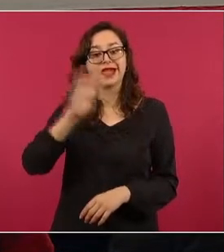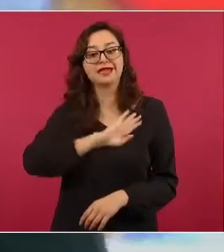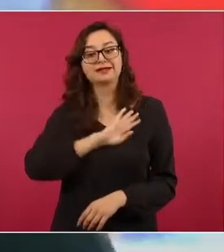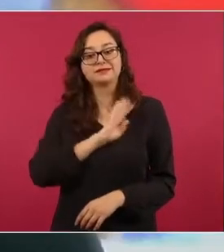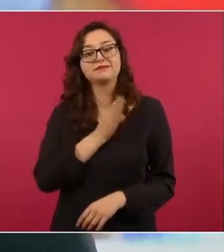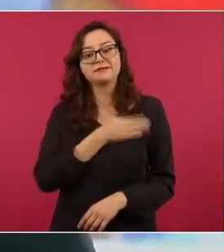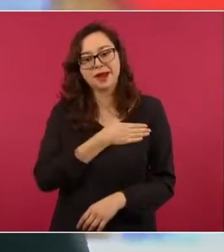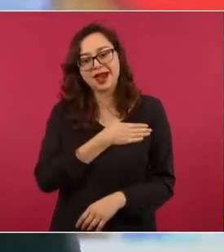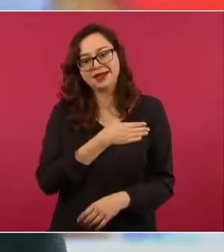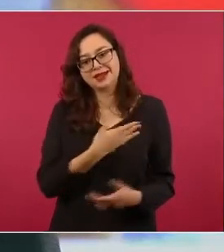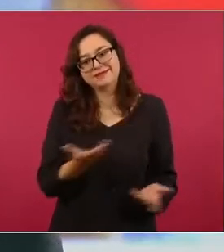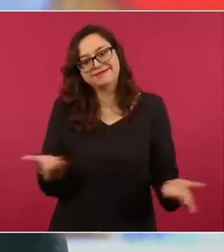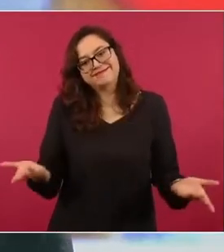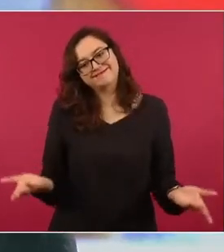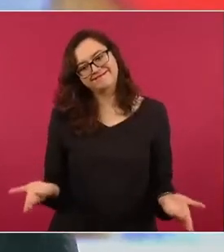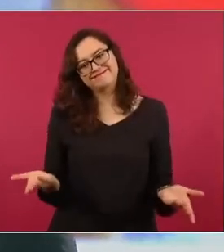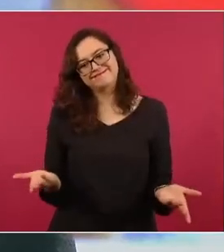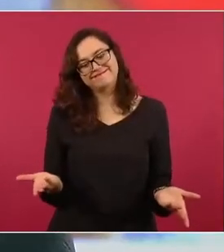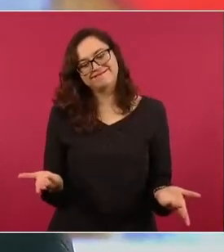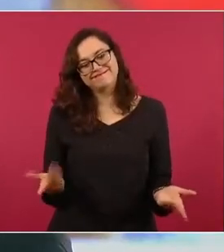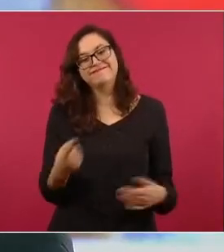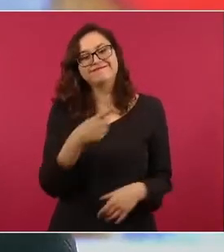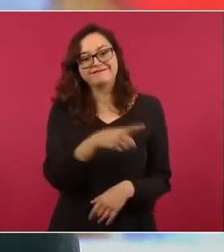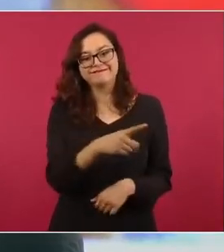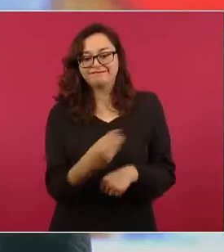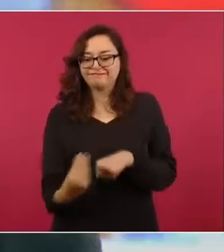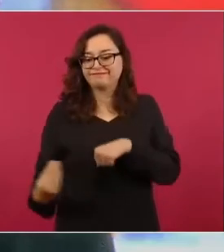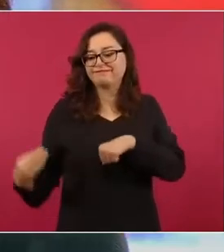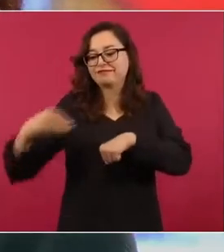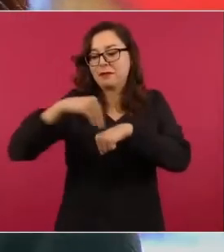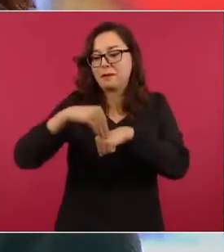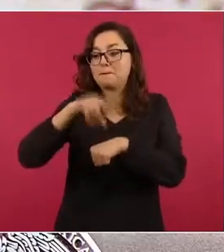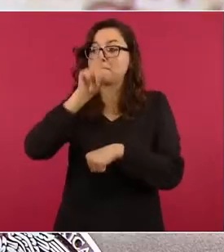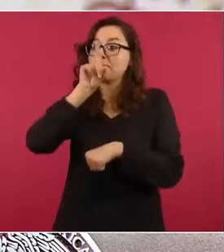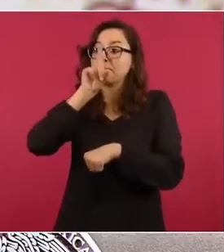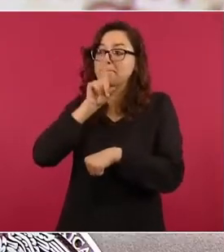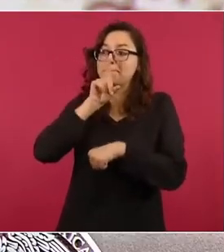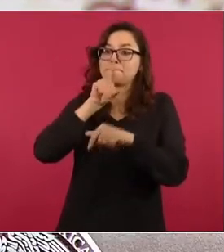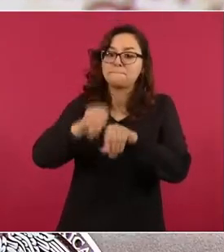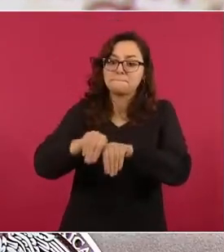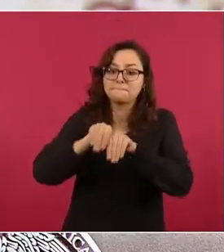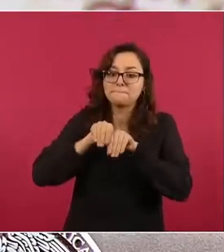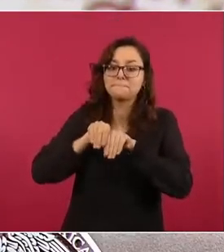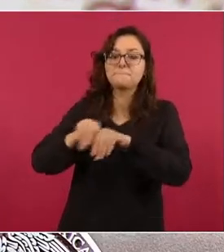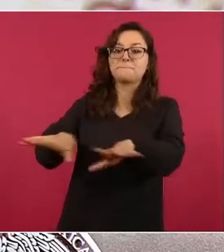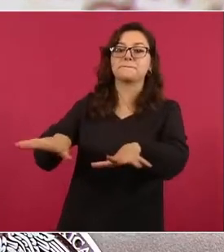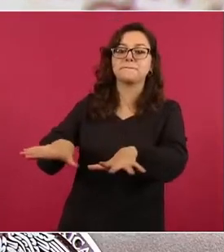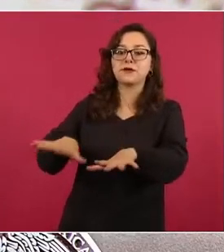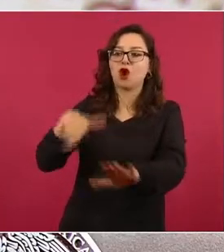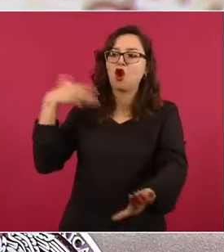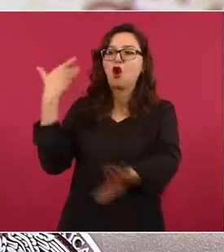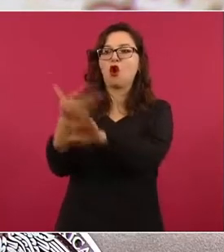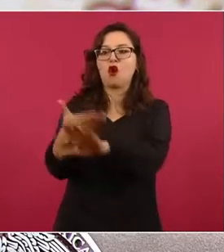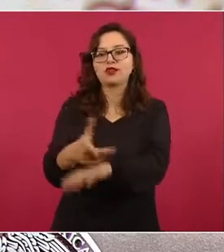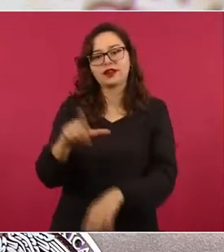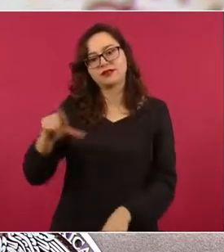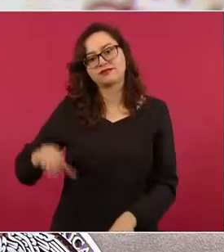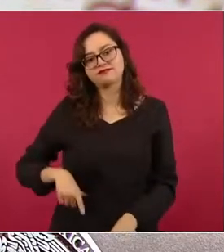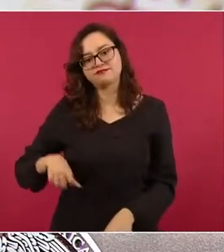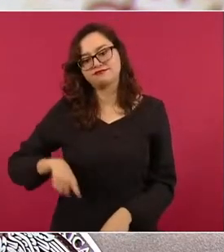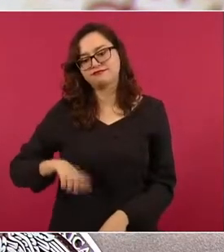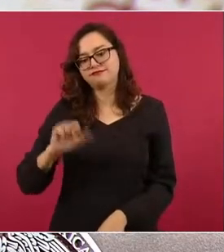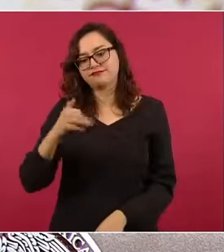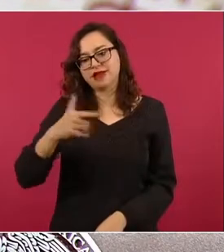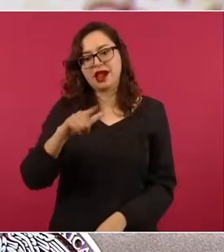Así vemos cómo se siembra una mentira en un sitio de temática ambiental, supuestamente, para golpear al gobierno de